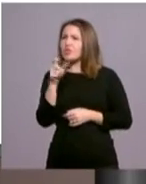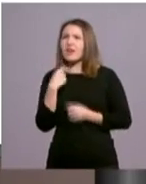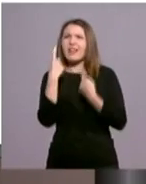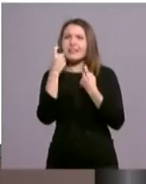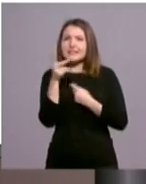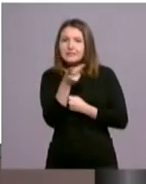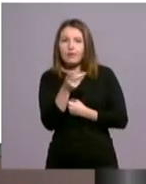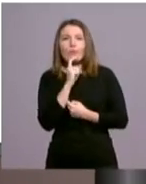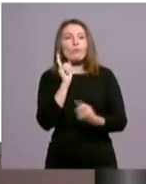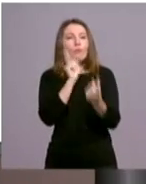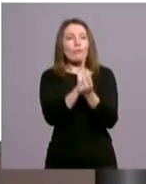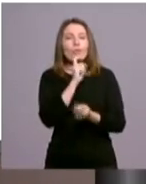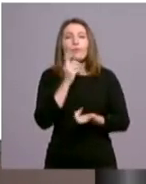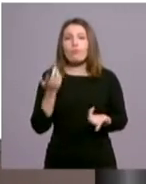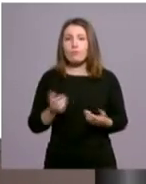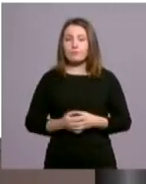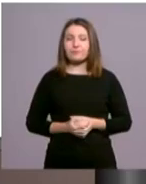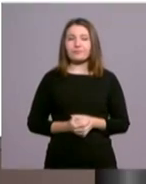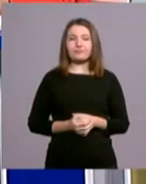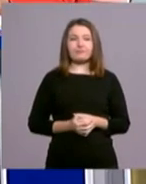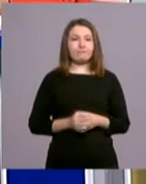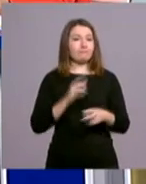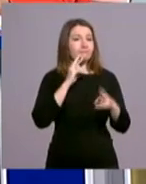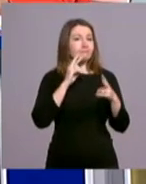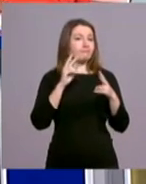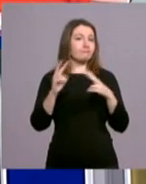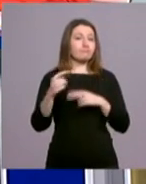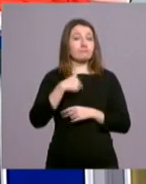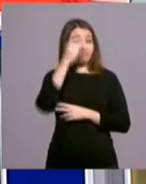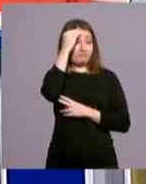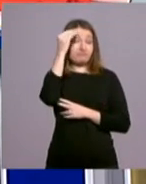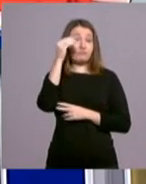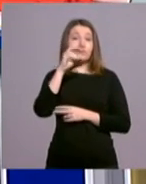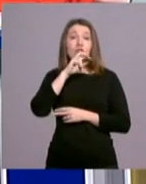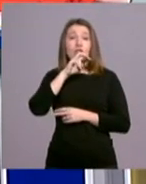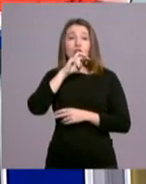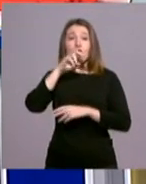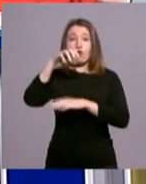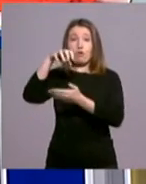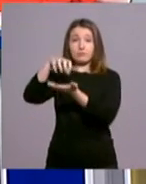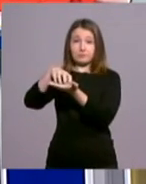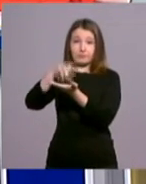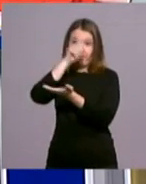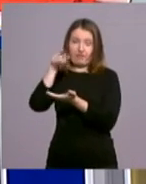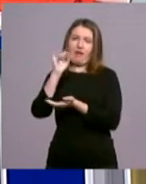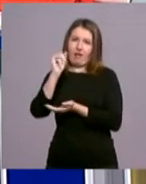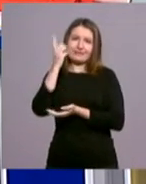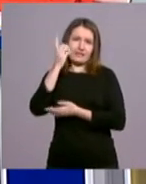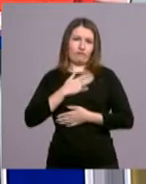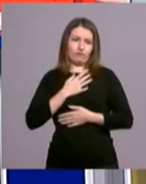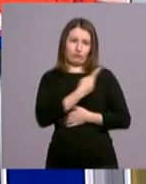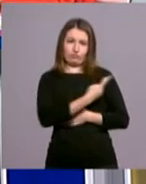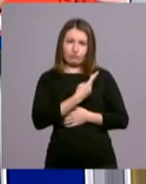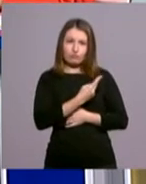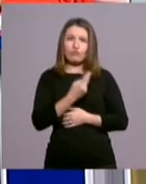acude a vosotros? Pues yo creo que en el obispado, en obispado de Madrid, pues por supuesto tiene nuestras direcciones, nuestros teléfonos,